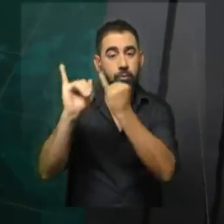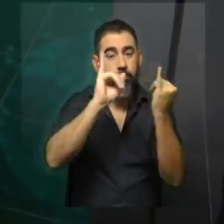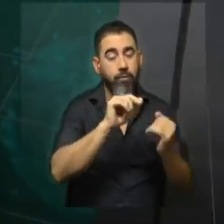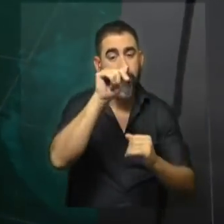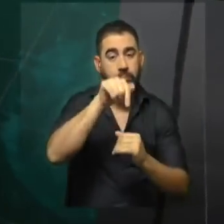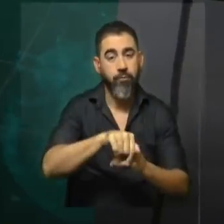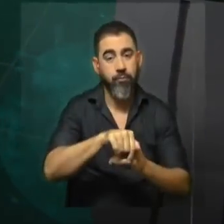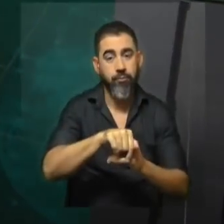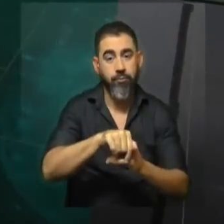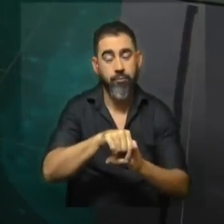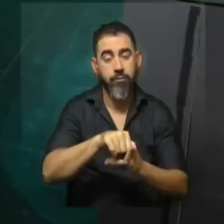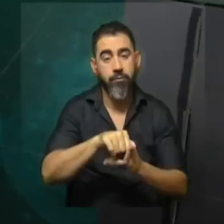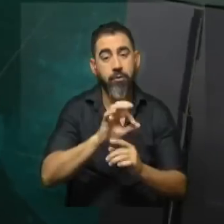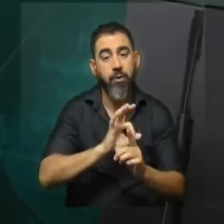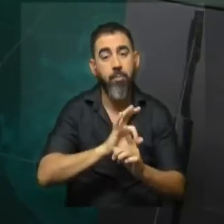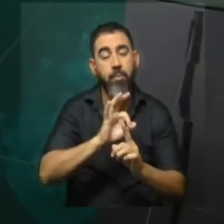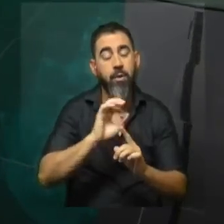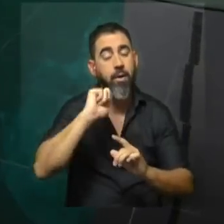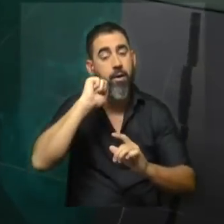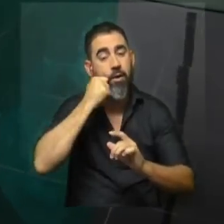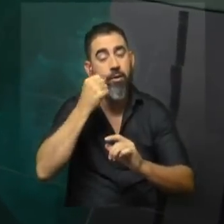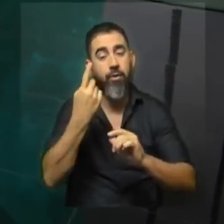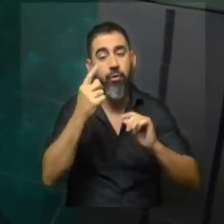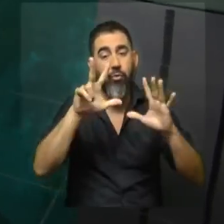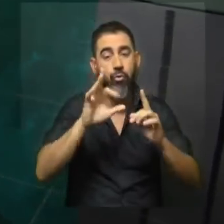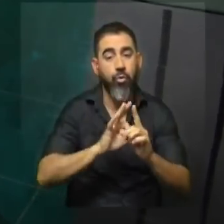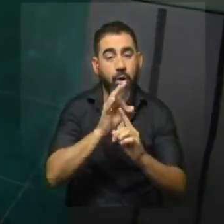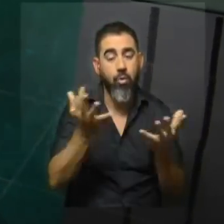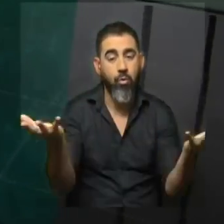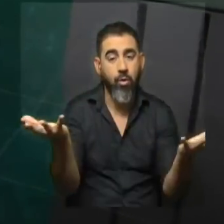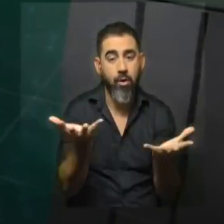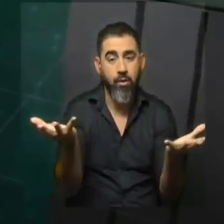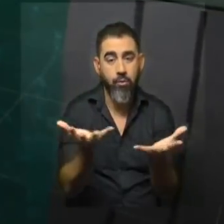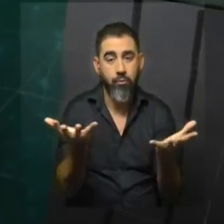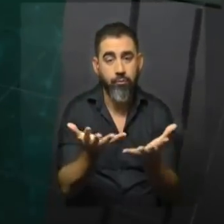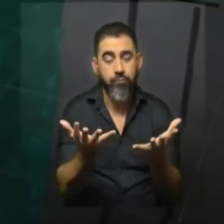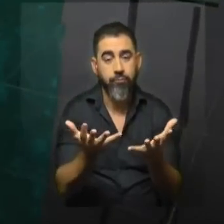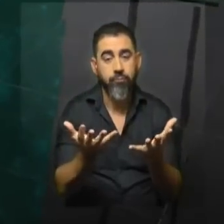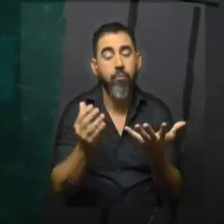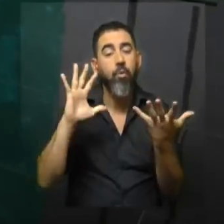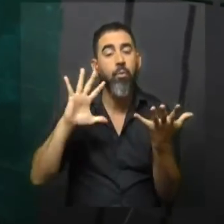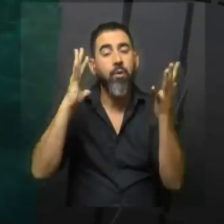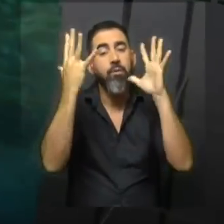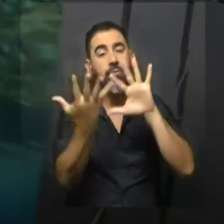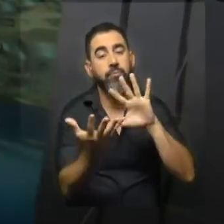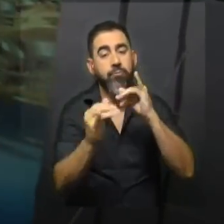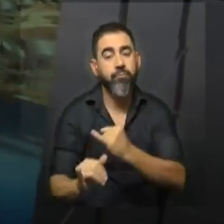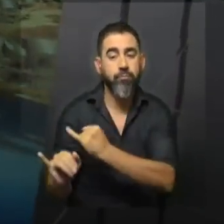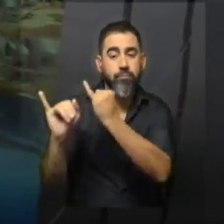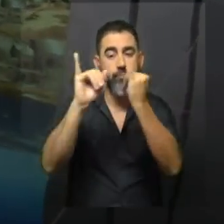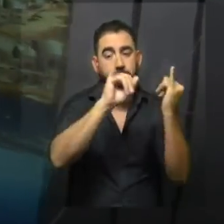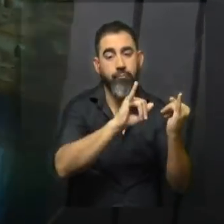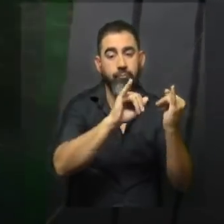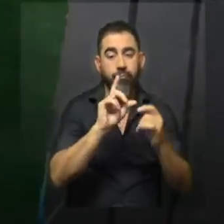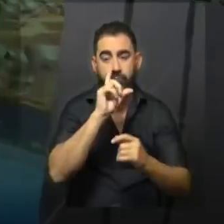presenta con una temperatura bien agradable, 18 grados de temperatura a esta hora y ya repasamos el pronóstico de meteorología para el